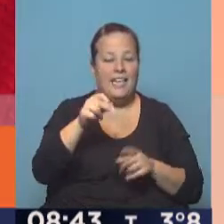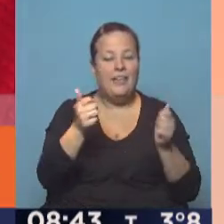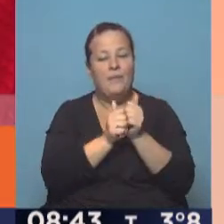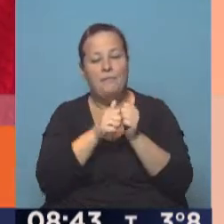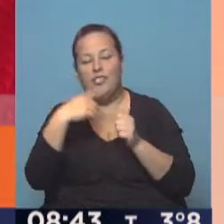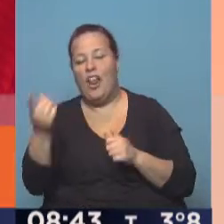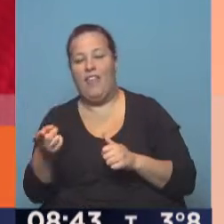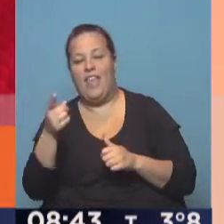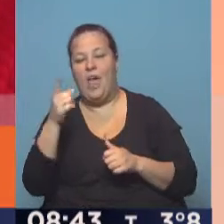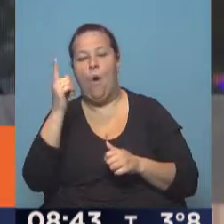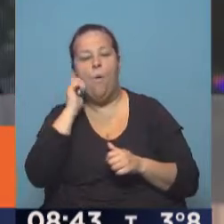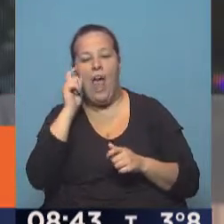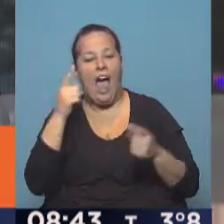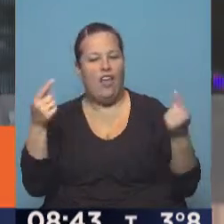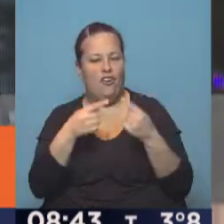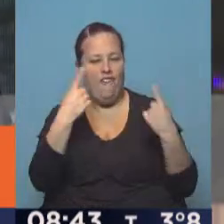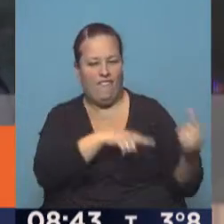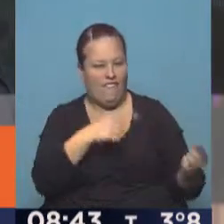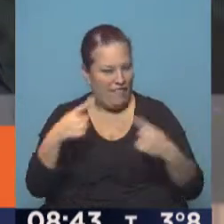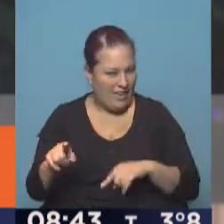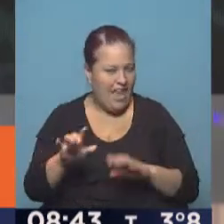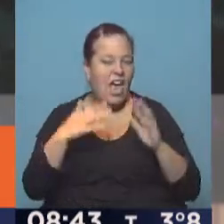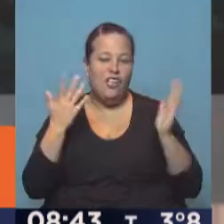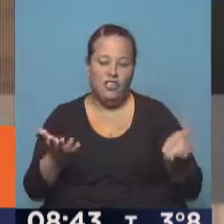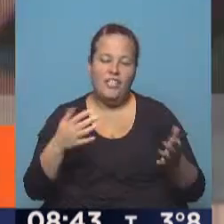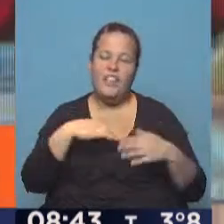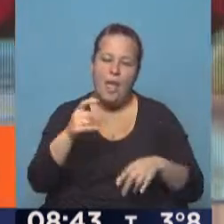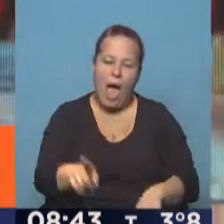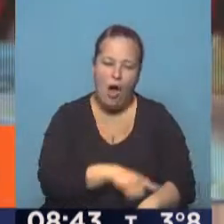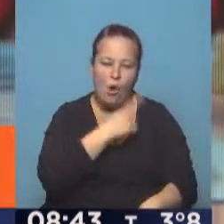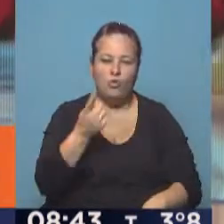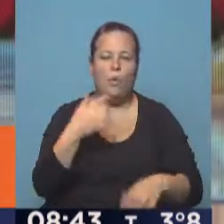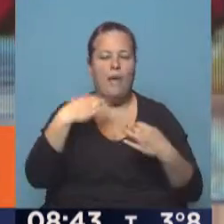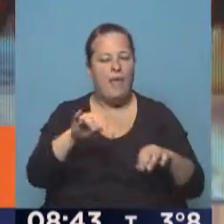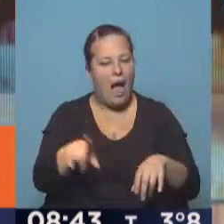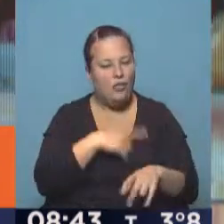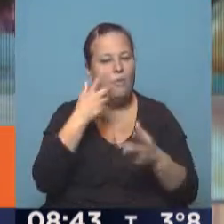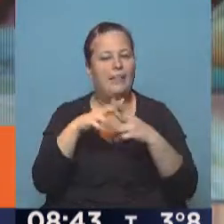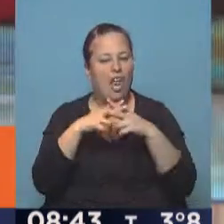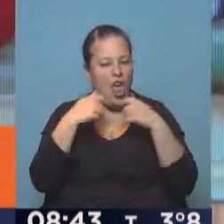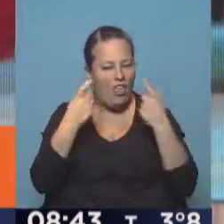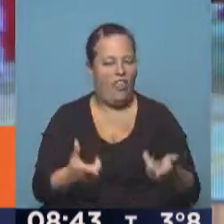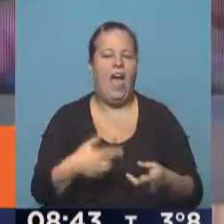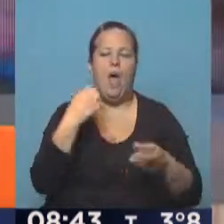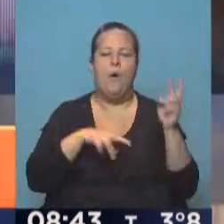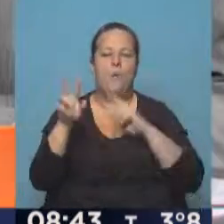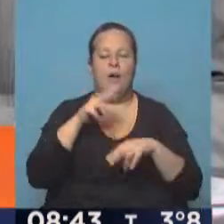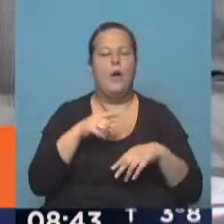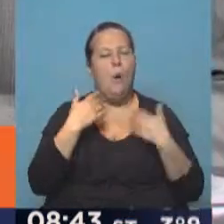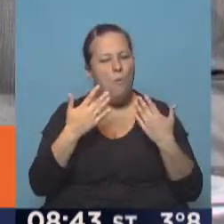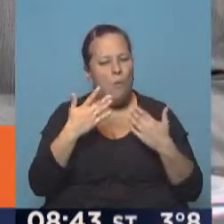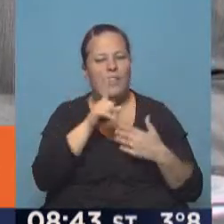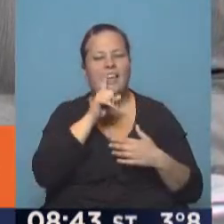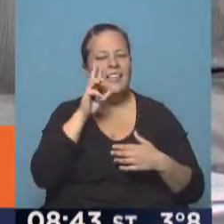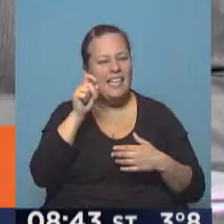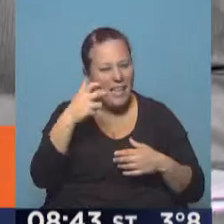con una persona de un año, no comparten un montón de cosas. Entonces tenemos que adaptarnos, tenemos que adaptar la tecnología, tenemos que adaptar las ¿Puede ser un Tinder